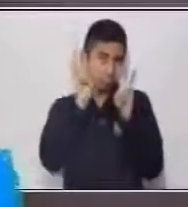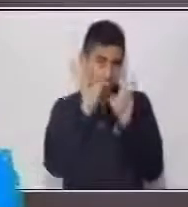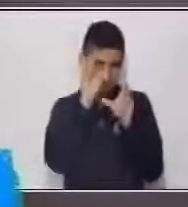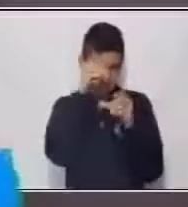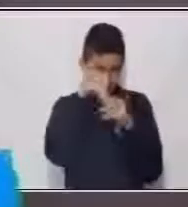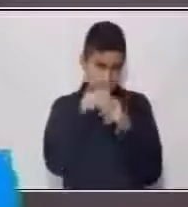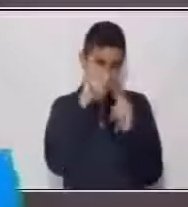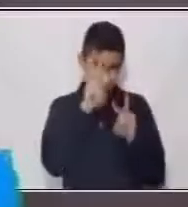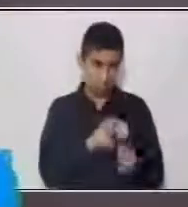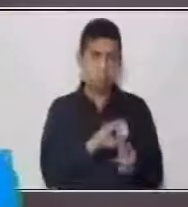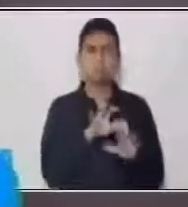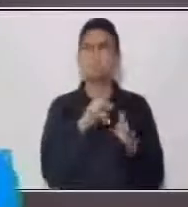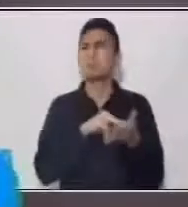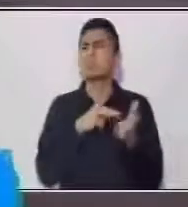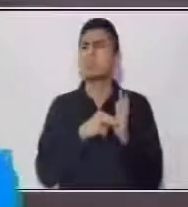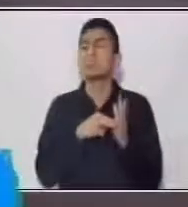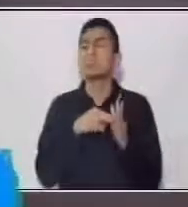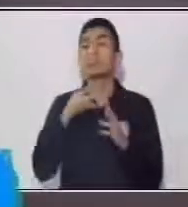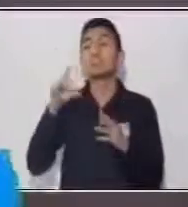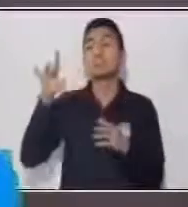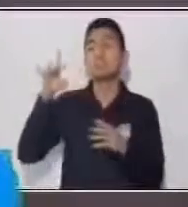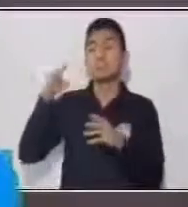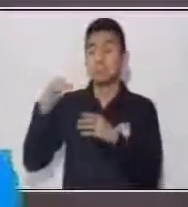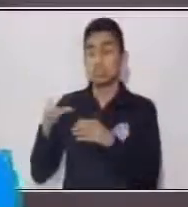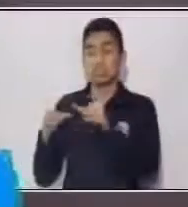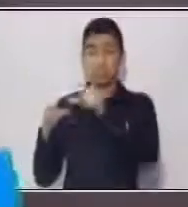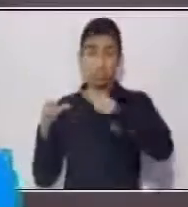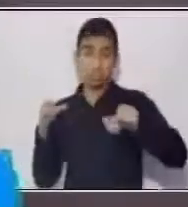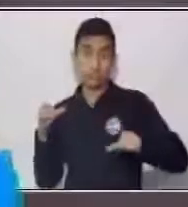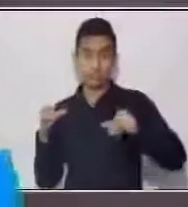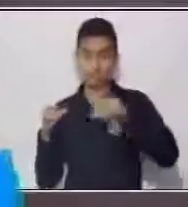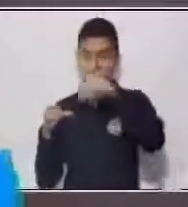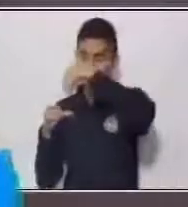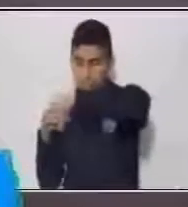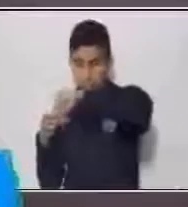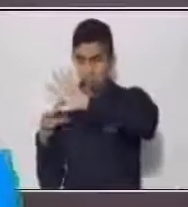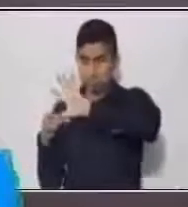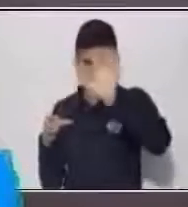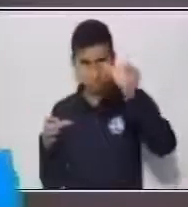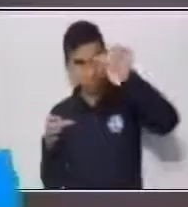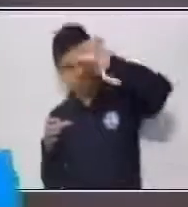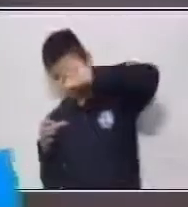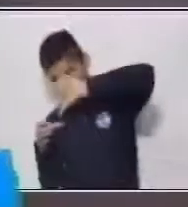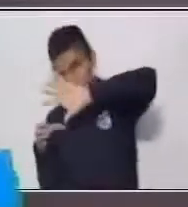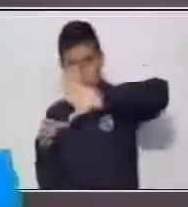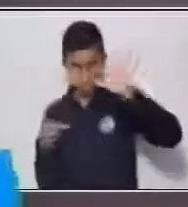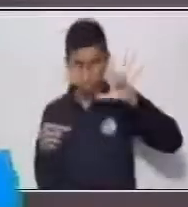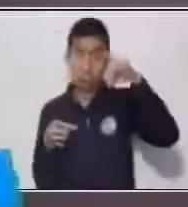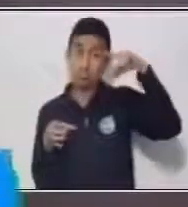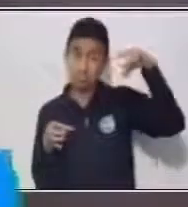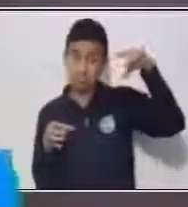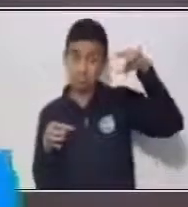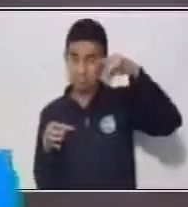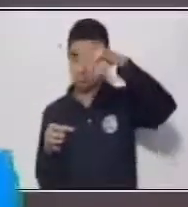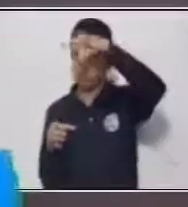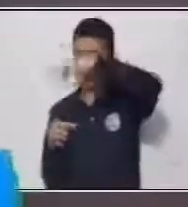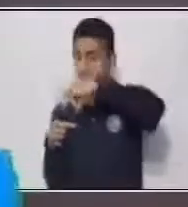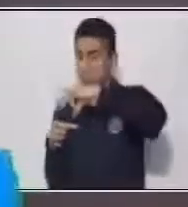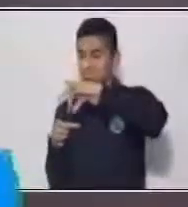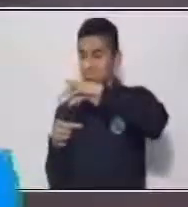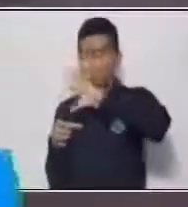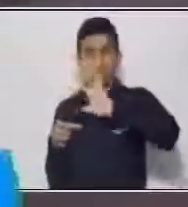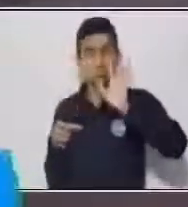La sal en el agua hace que el huevo pueda flotar. Esa es una de las preguntas y pudiera ser también